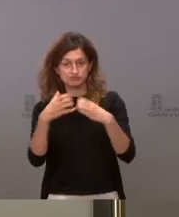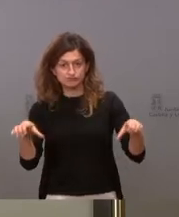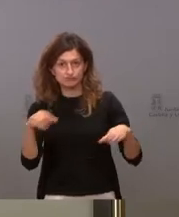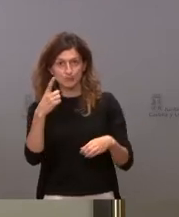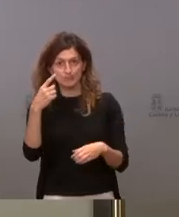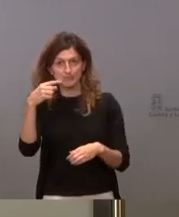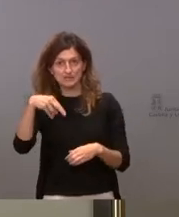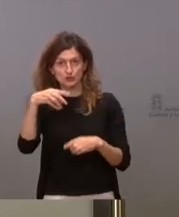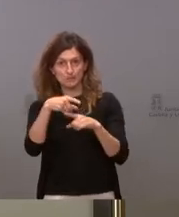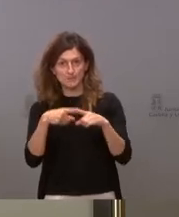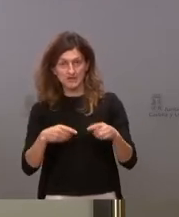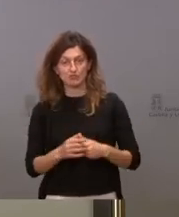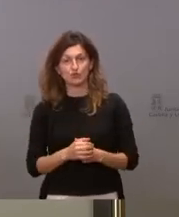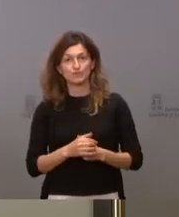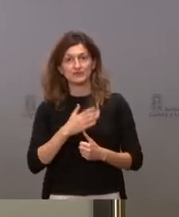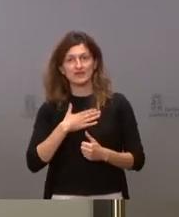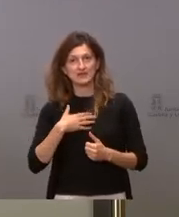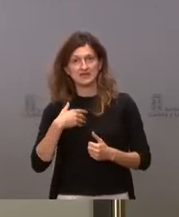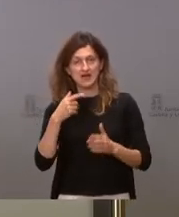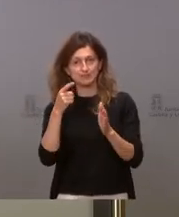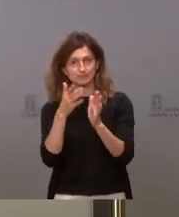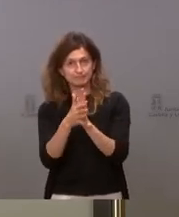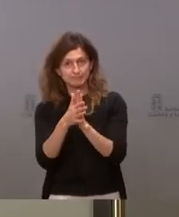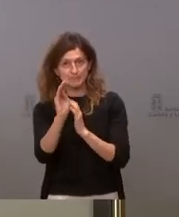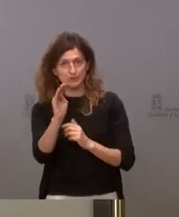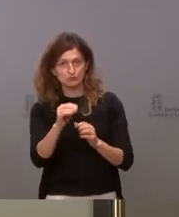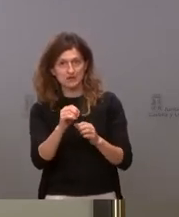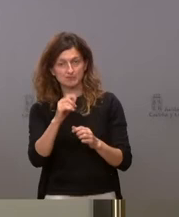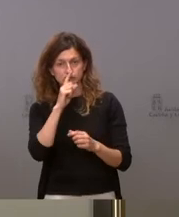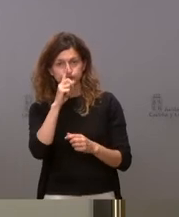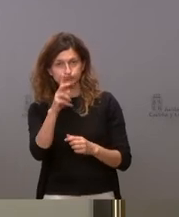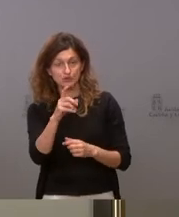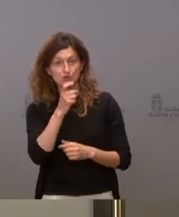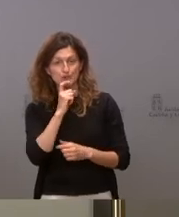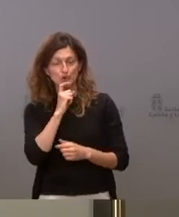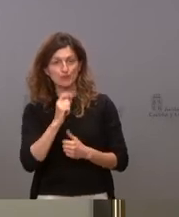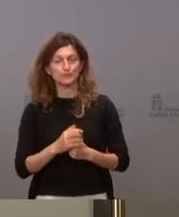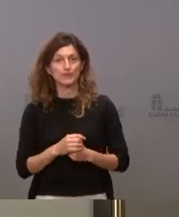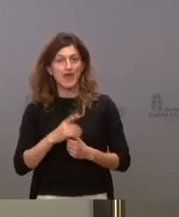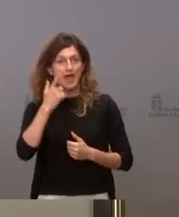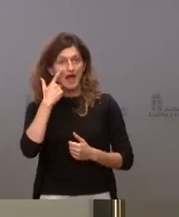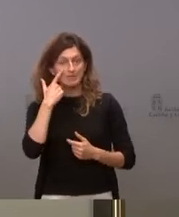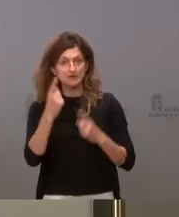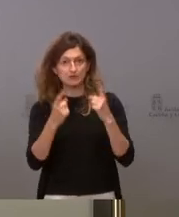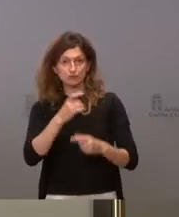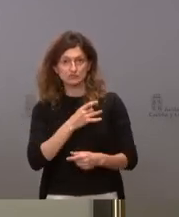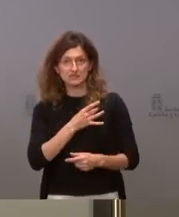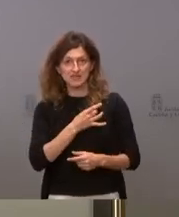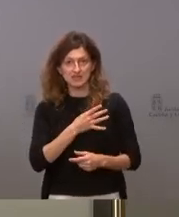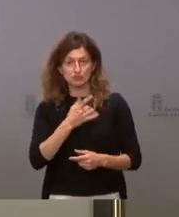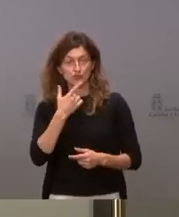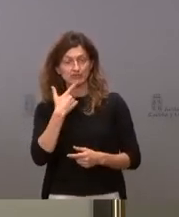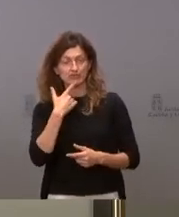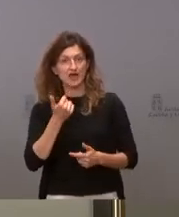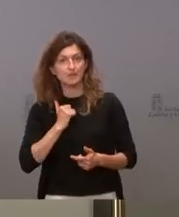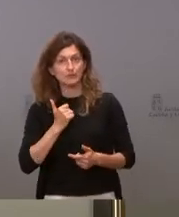etcétera. Yo querría ir un poco más allá en los siguientes años. No sé cómo ve de factible lo que están demandando algunos sindicatos que es